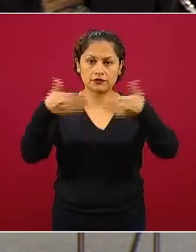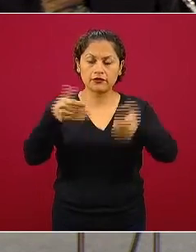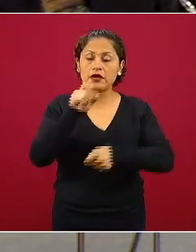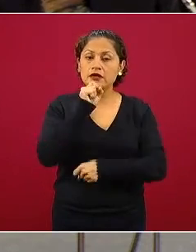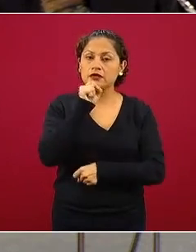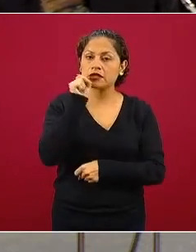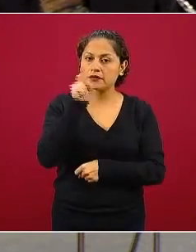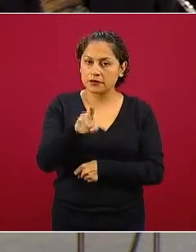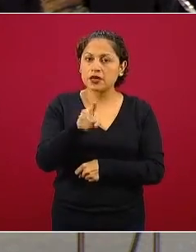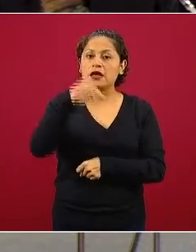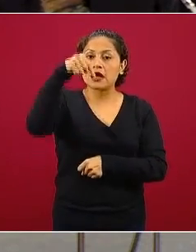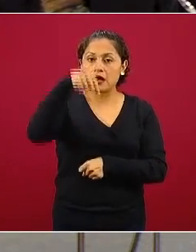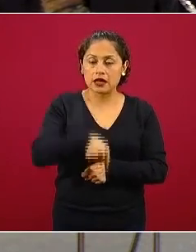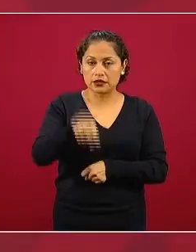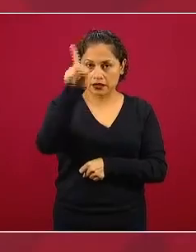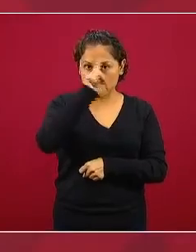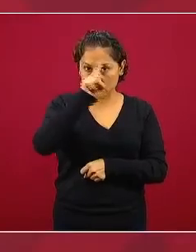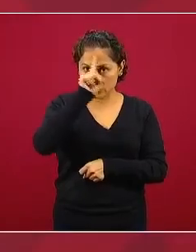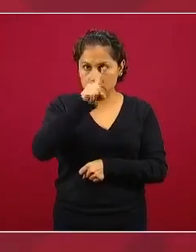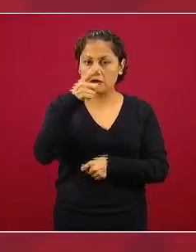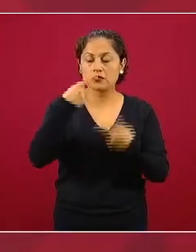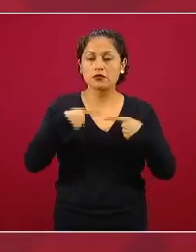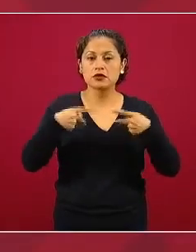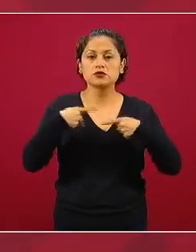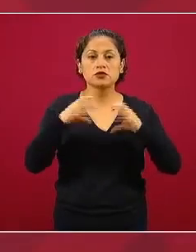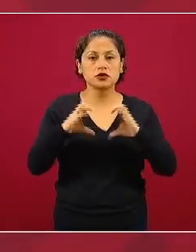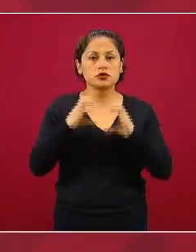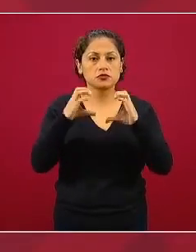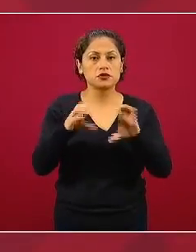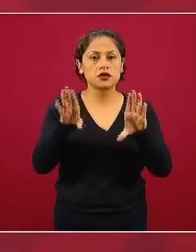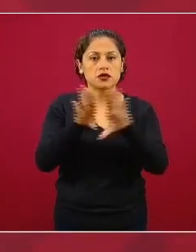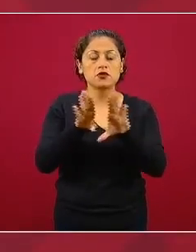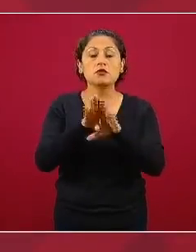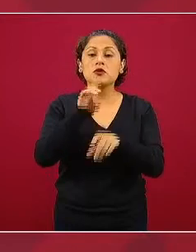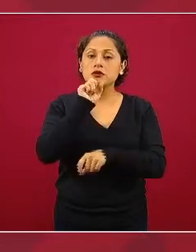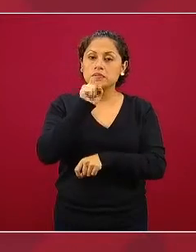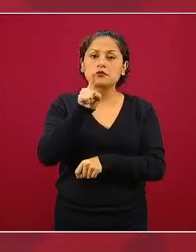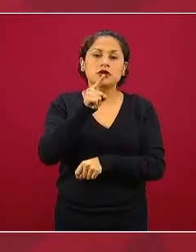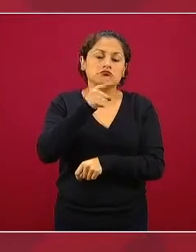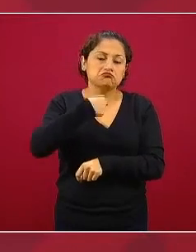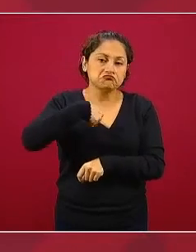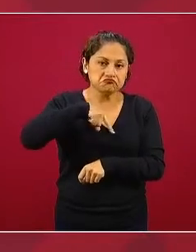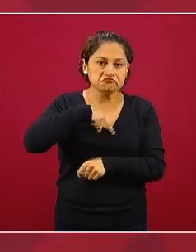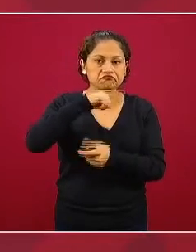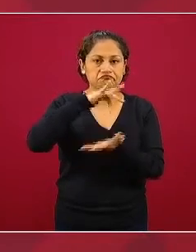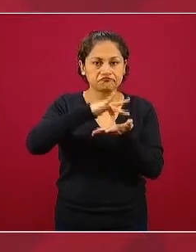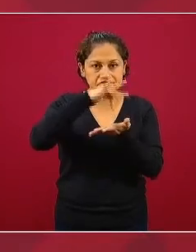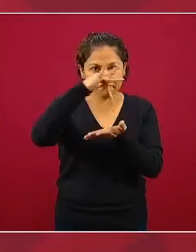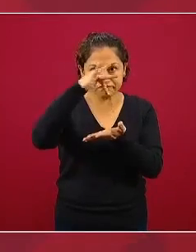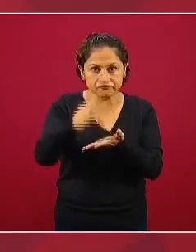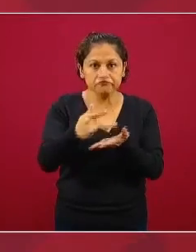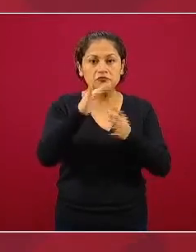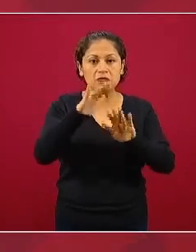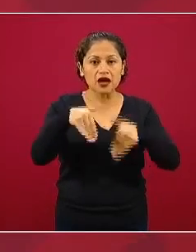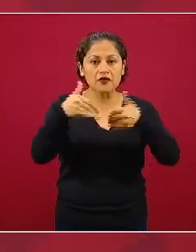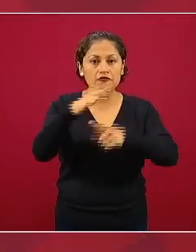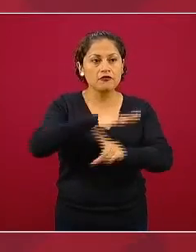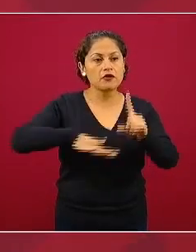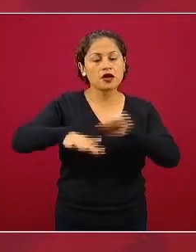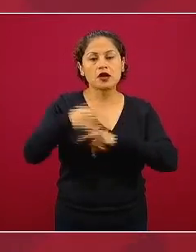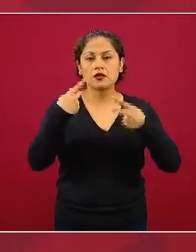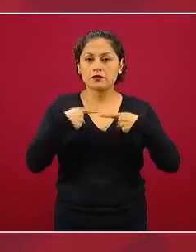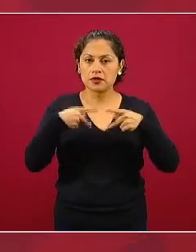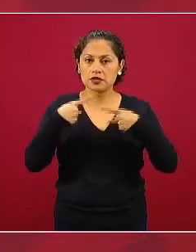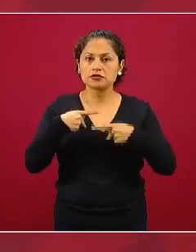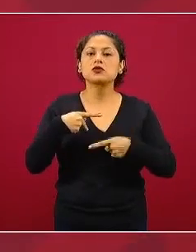la seguridad de las personas y apreciamos que hubo un gesto o varios gestos de solidaridad poblacional hacia los